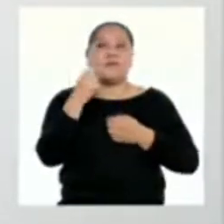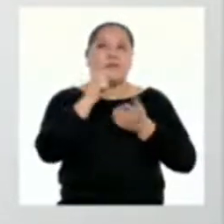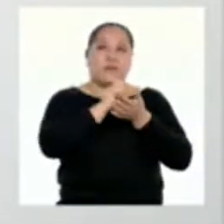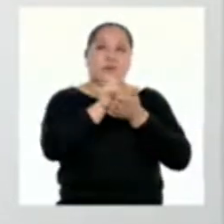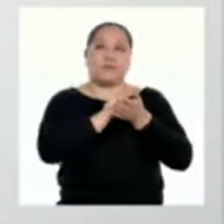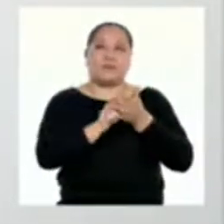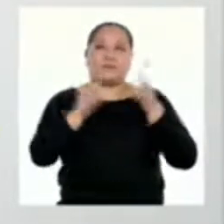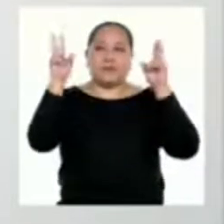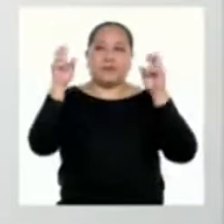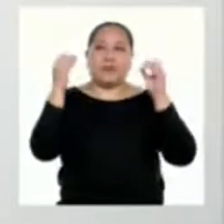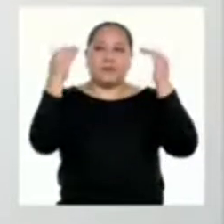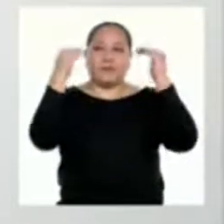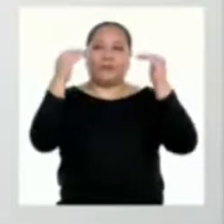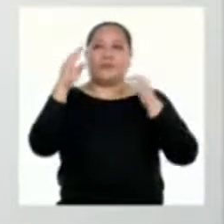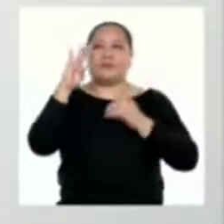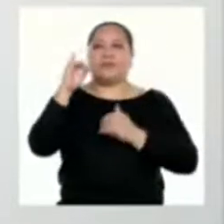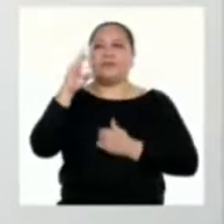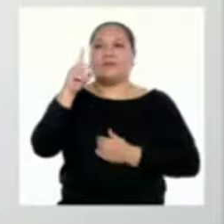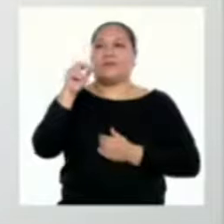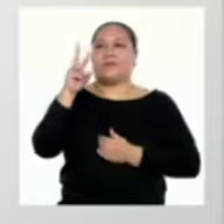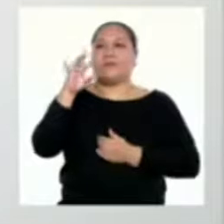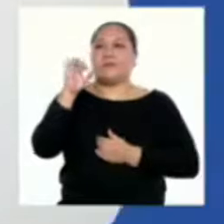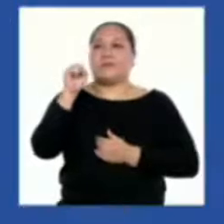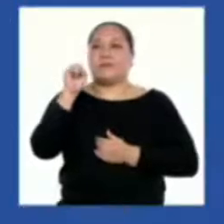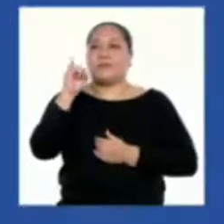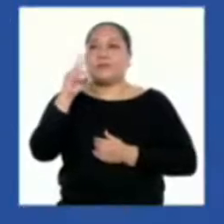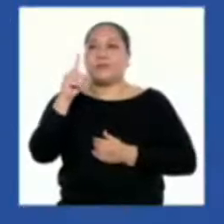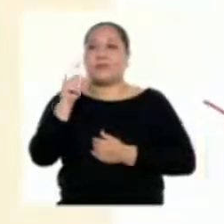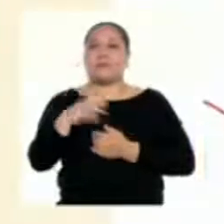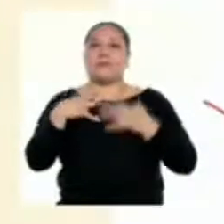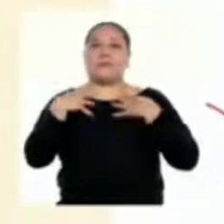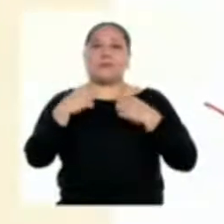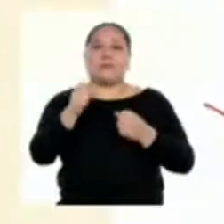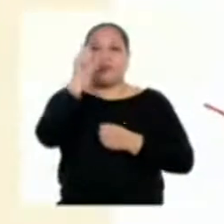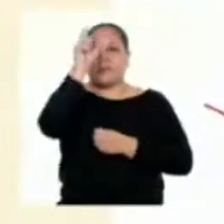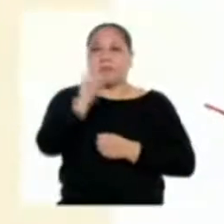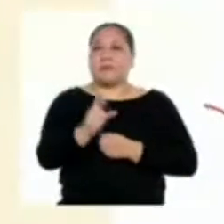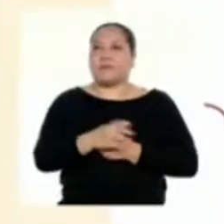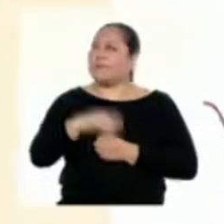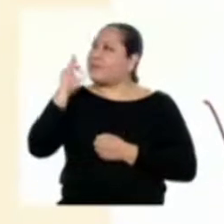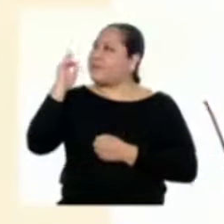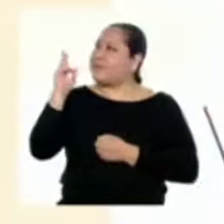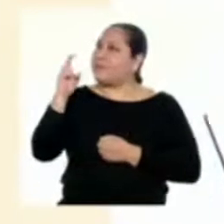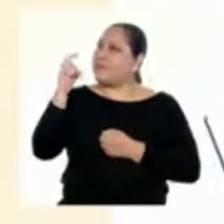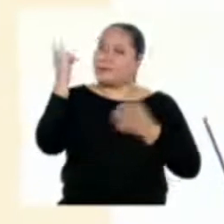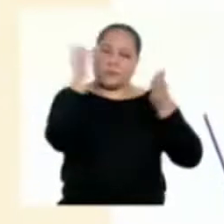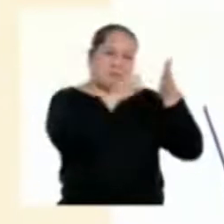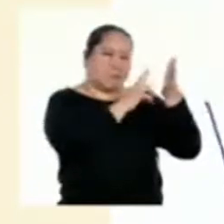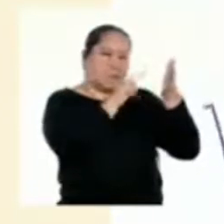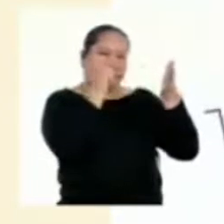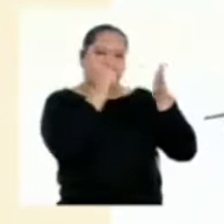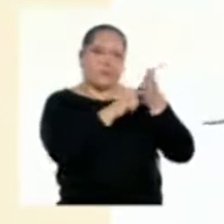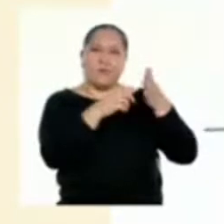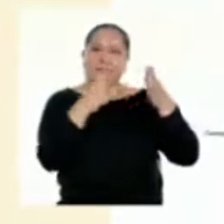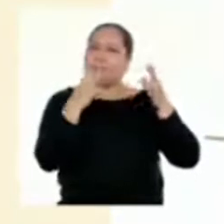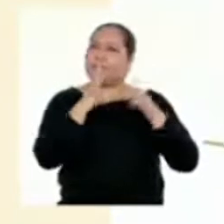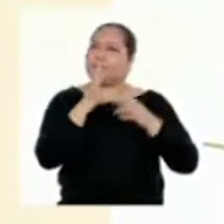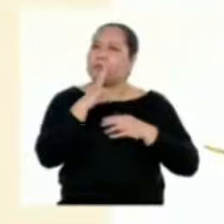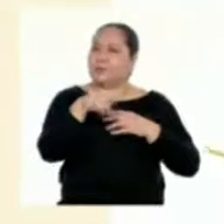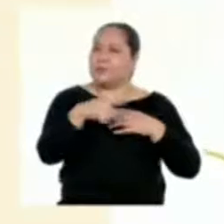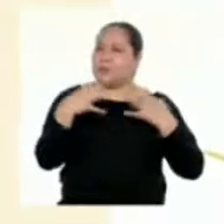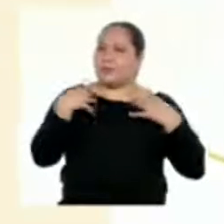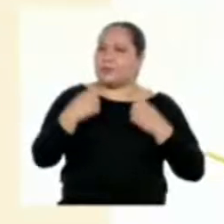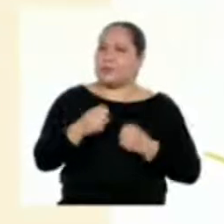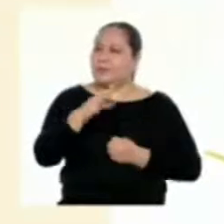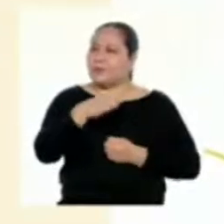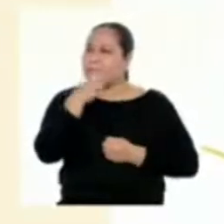titula Biodiversidad y Salud Humana. Profesora, veo que aquí hablaremos de la salud. En el texto anterior